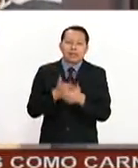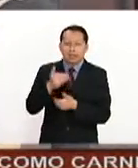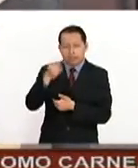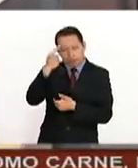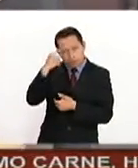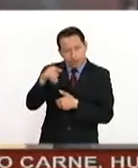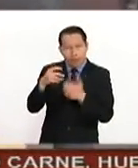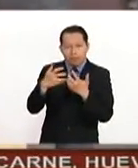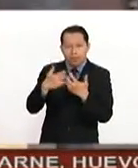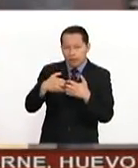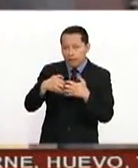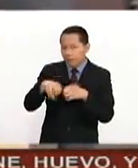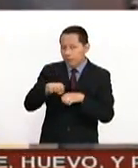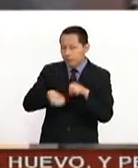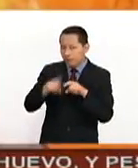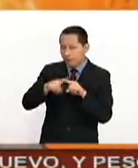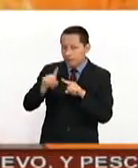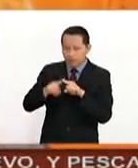empresas con 4.8%.